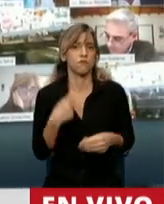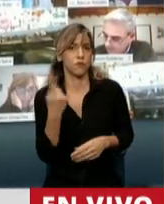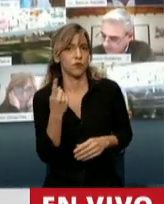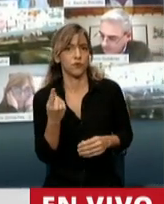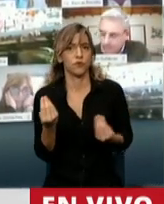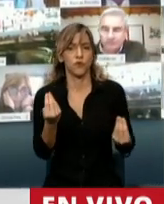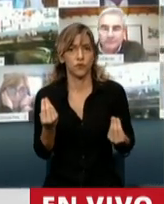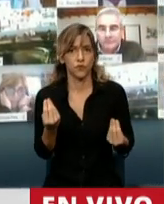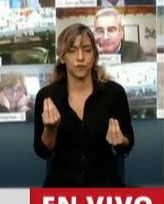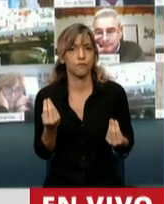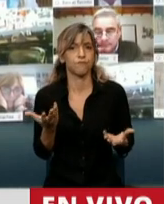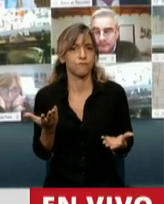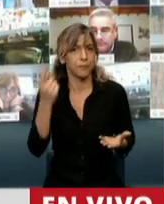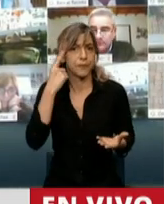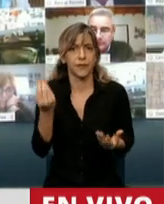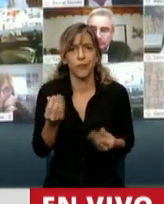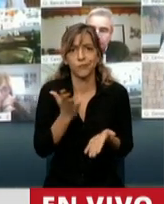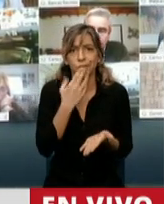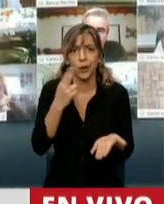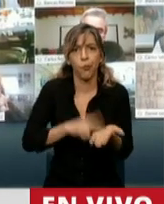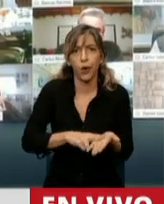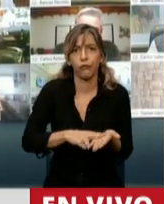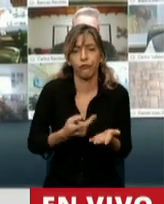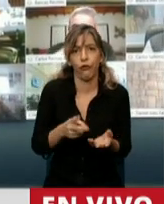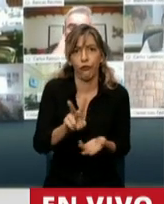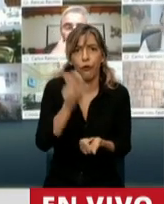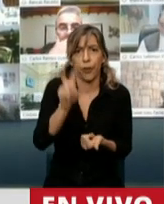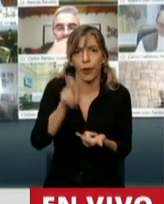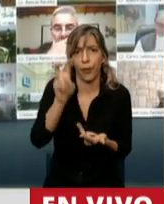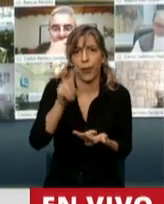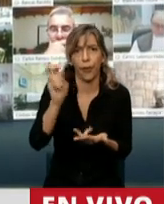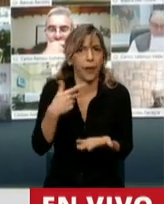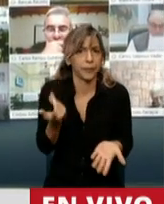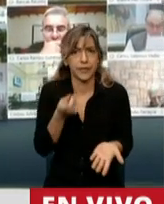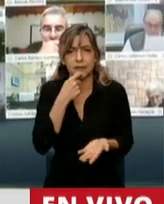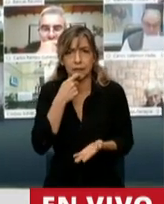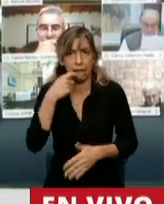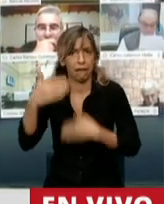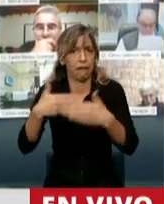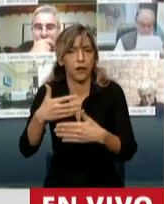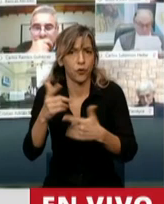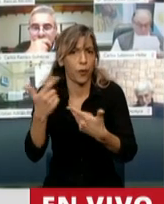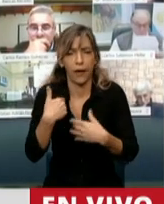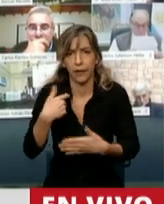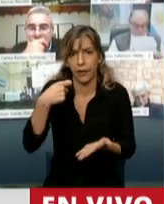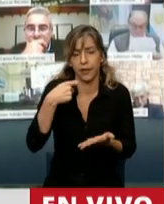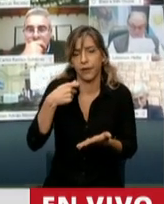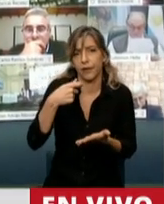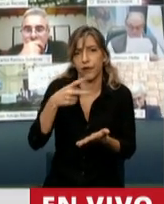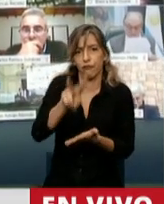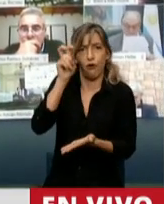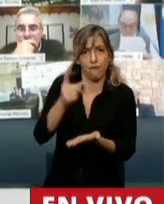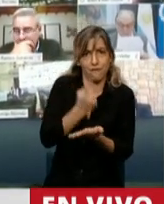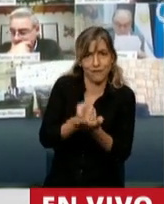pretender continuar cobrando impuestos sobre esas actividades. Así que adelanto mi total apoyo a la moratoria.